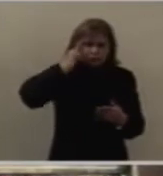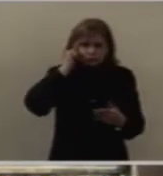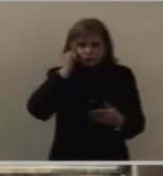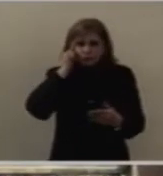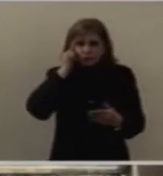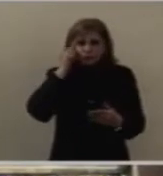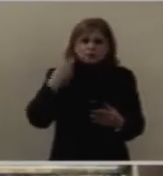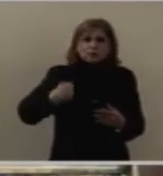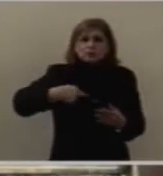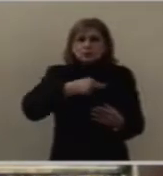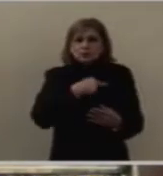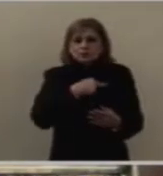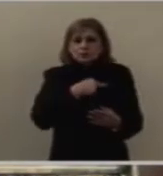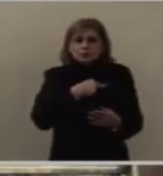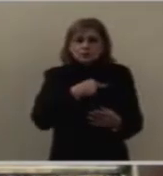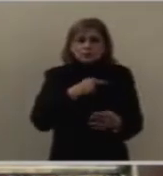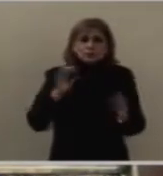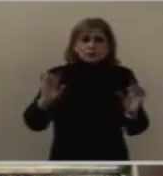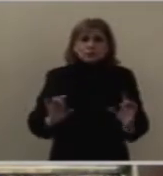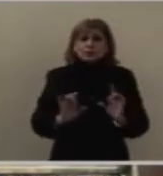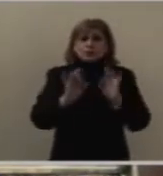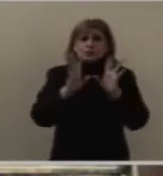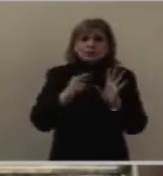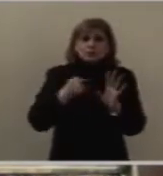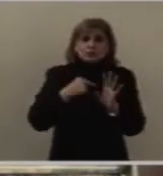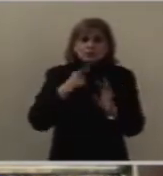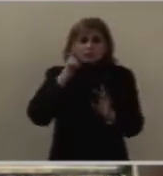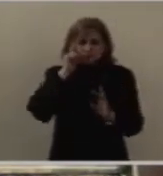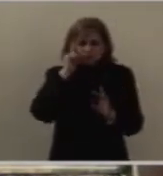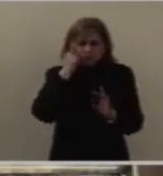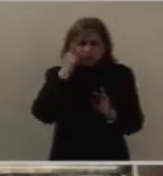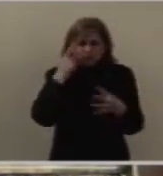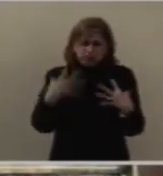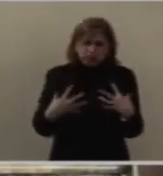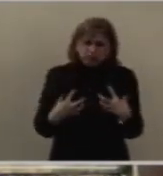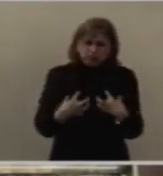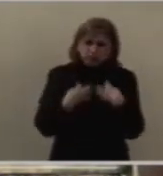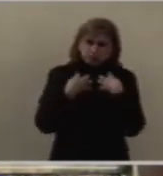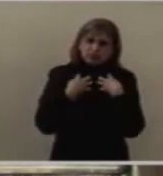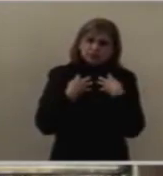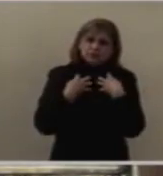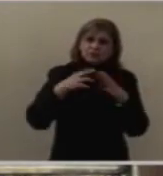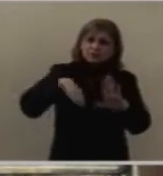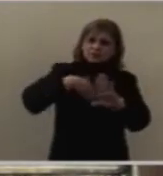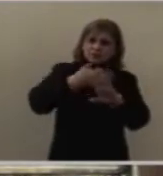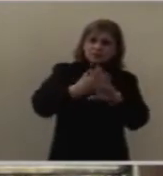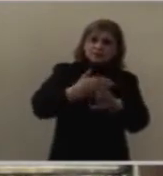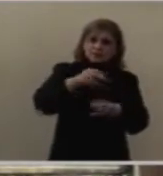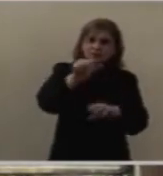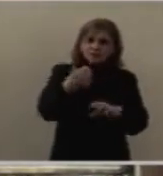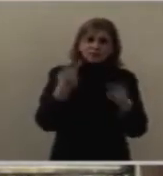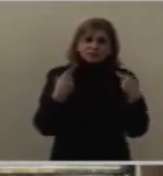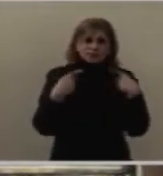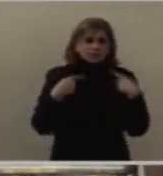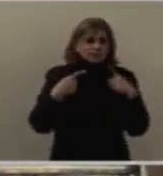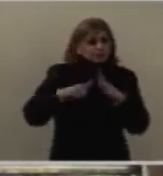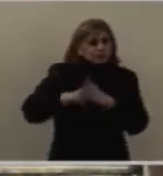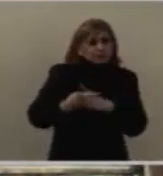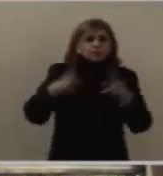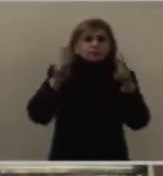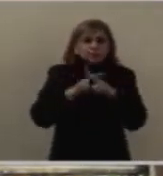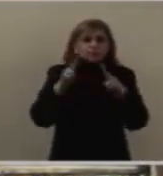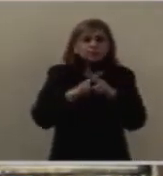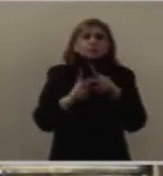surge en nosotros el coraje y el fastidio. pero el Señor